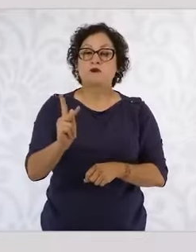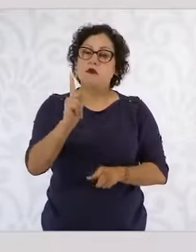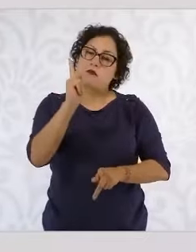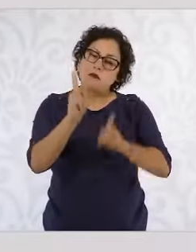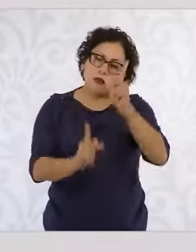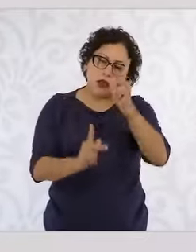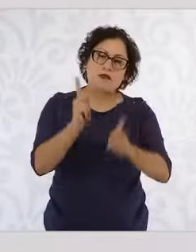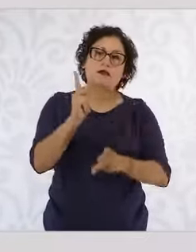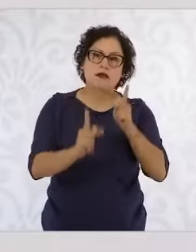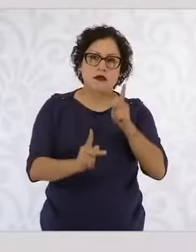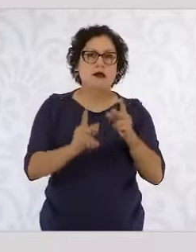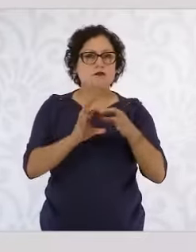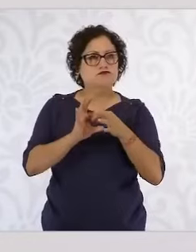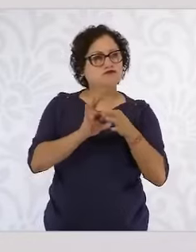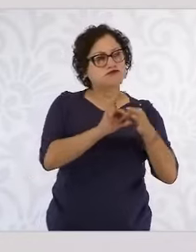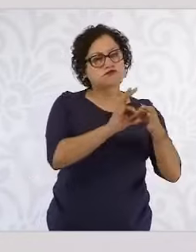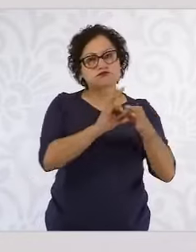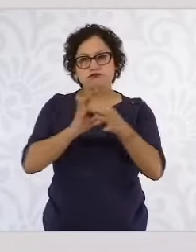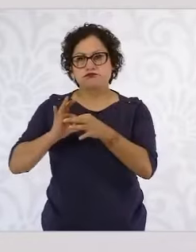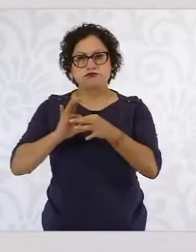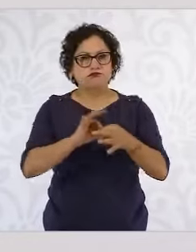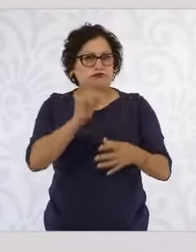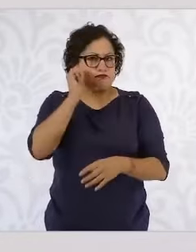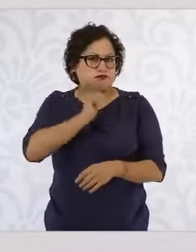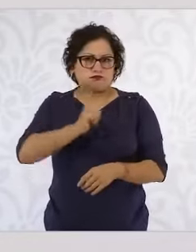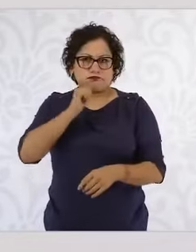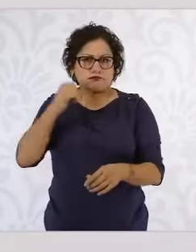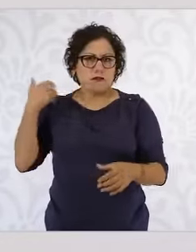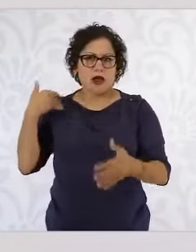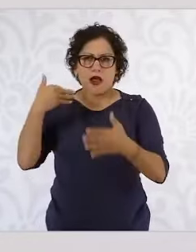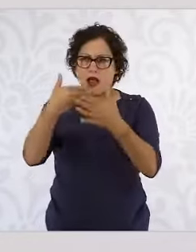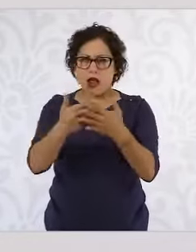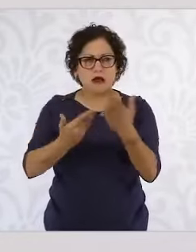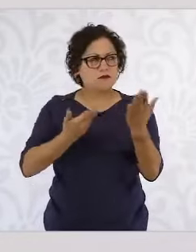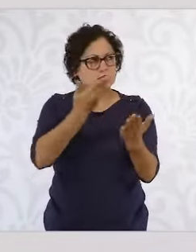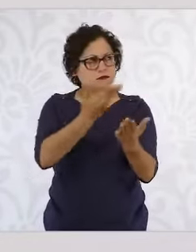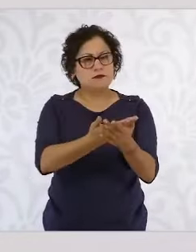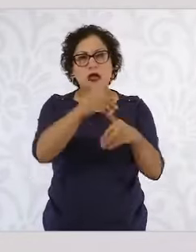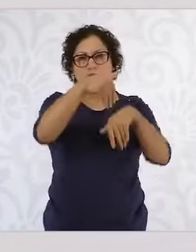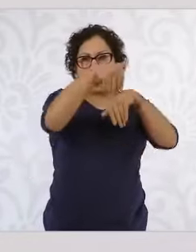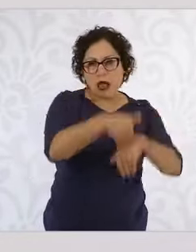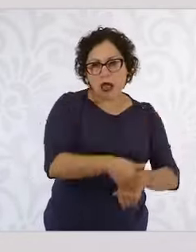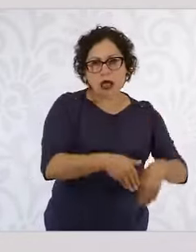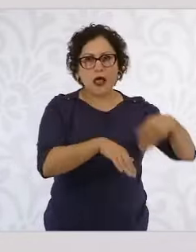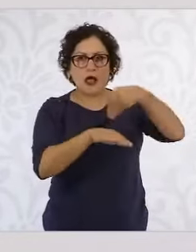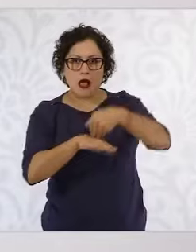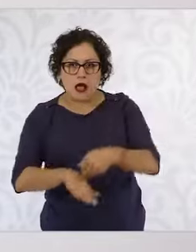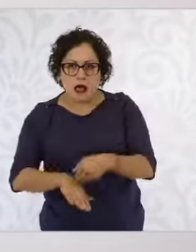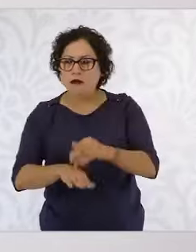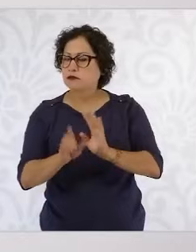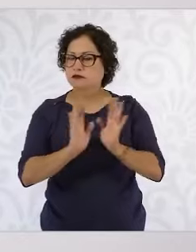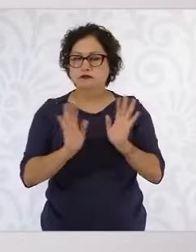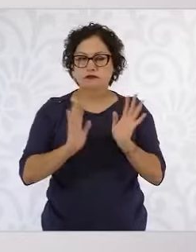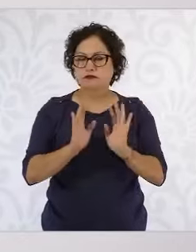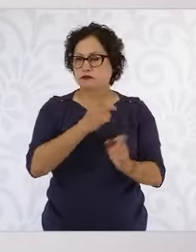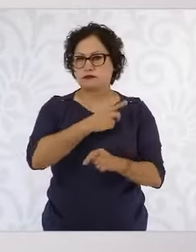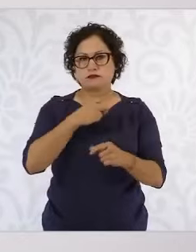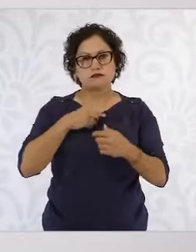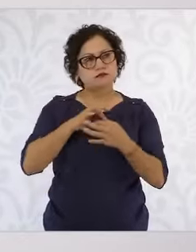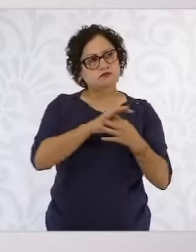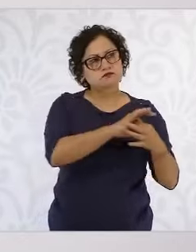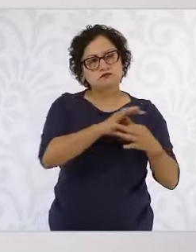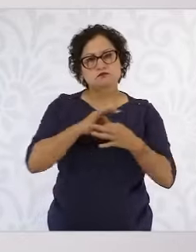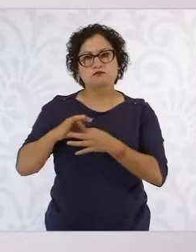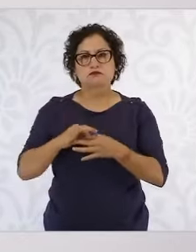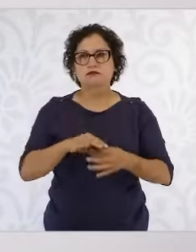como lo hemos planteado siempre, no subordinarnos, sino coordinarnos. Que por cierto, el día de ayer